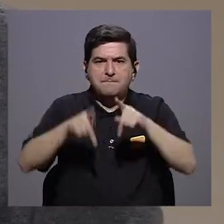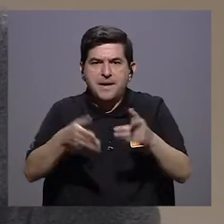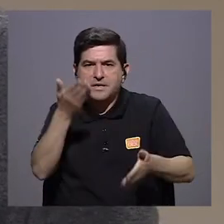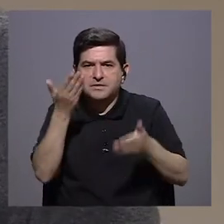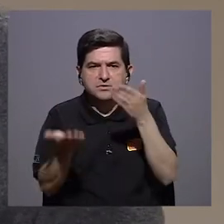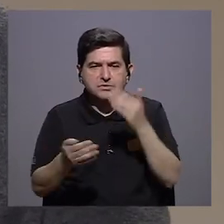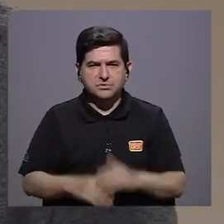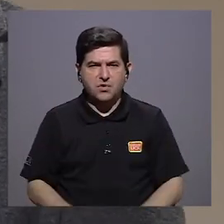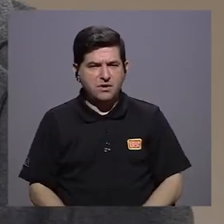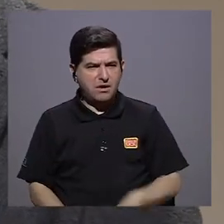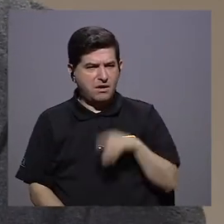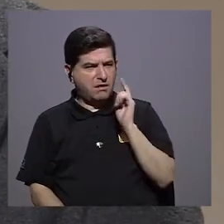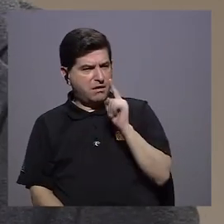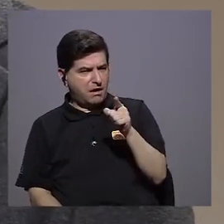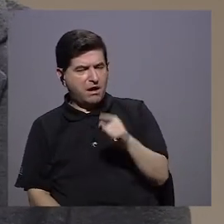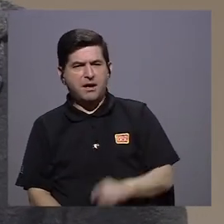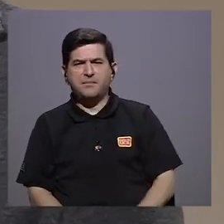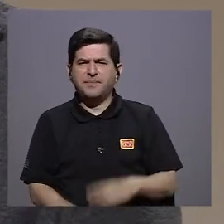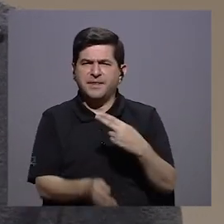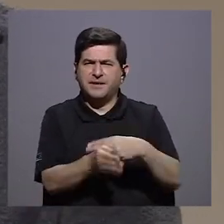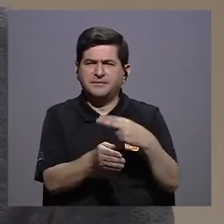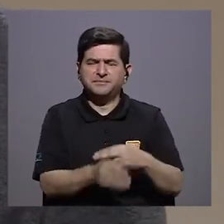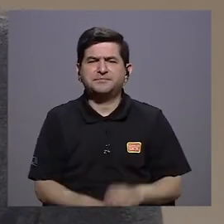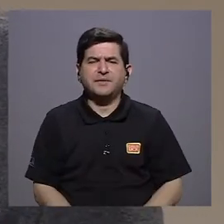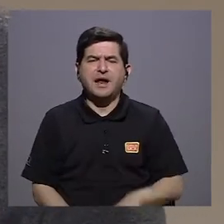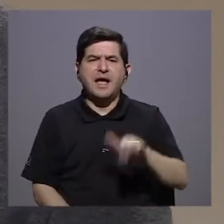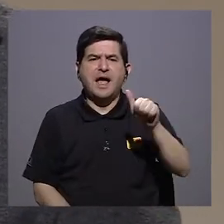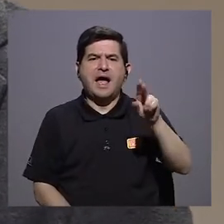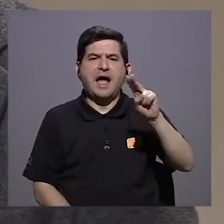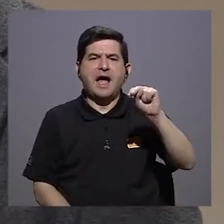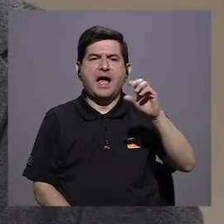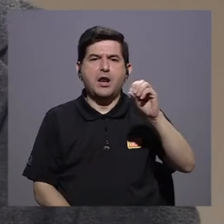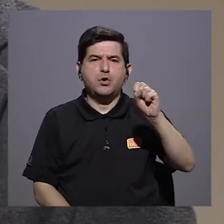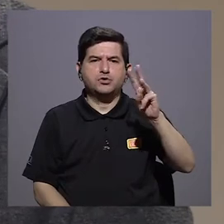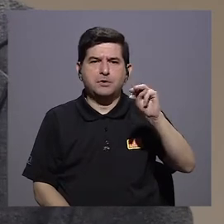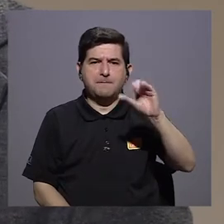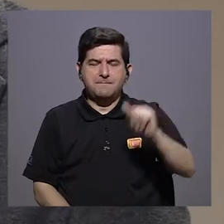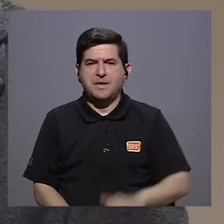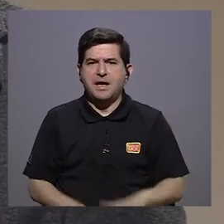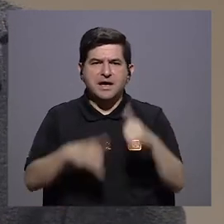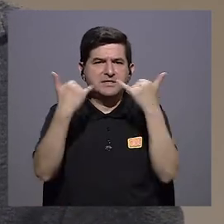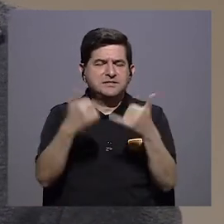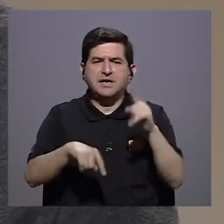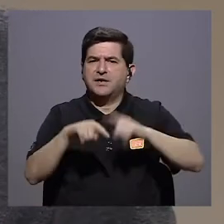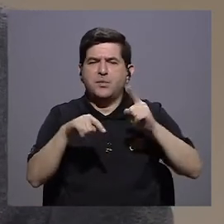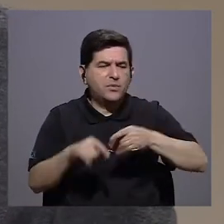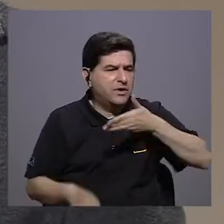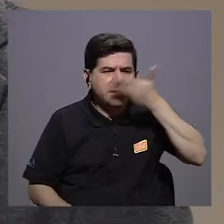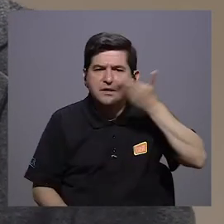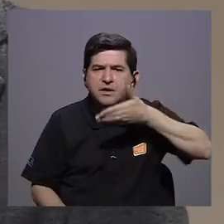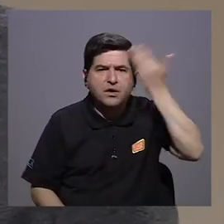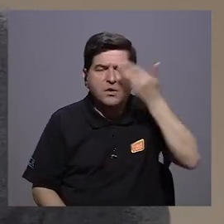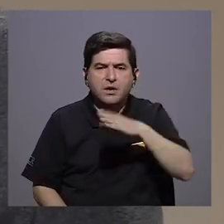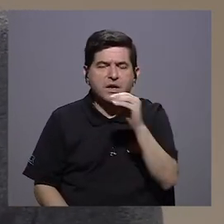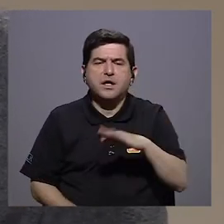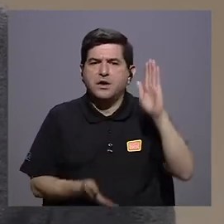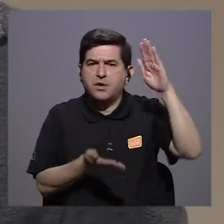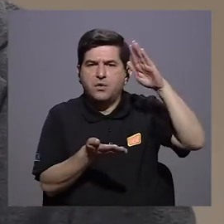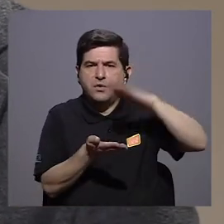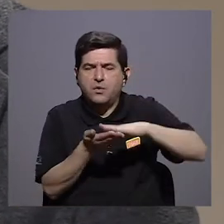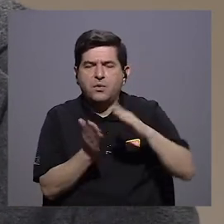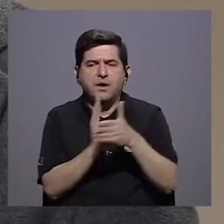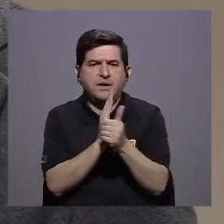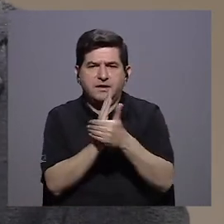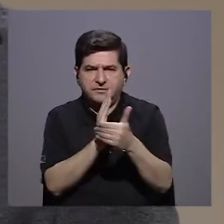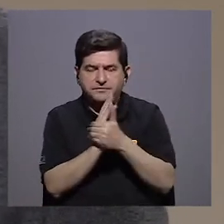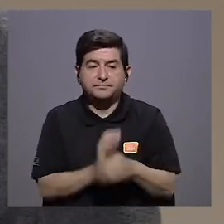tal vez se presentan en el hospital con anosmia, que se ha hablado mucho, que es la pérdida de la capacidad del olfato, o una disminución en la